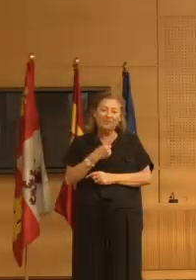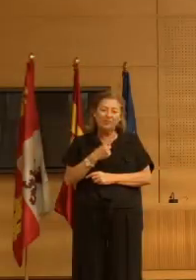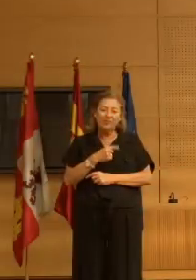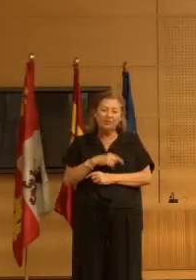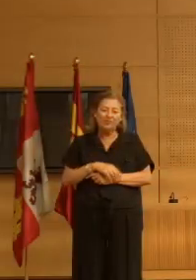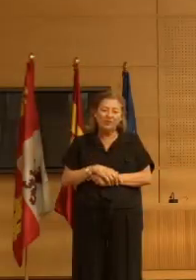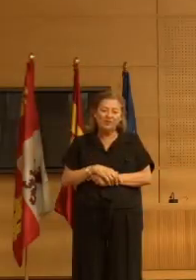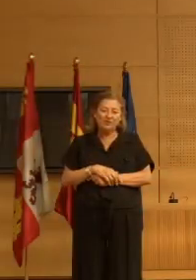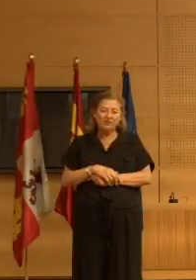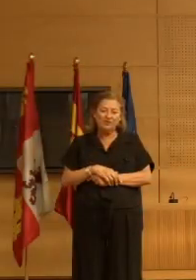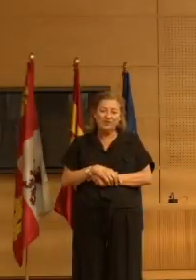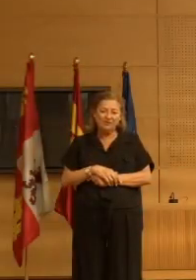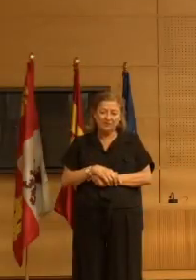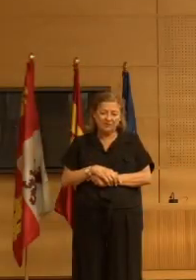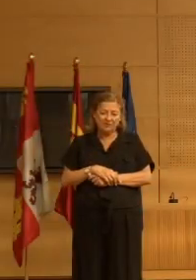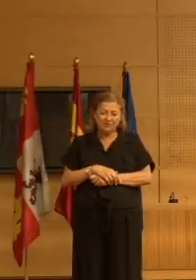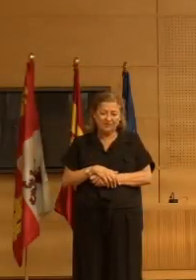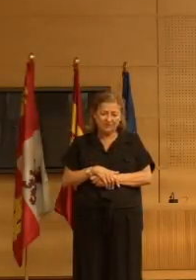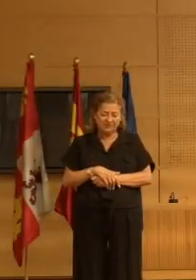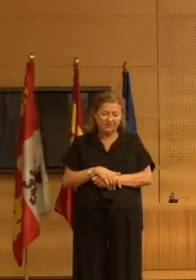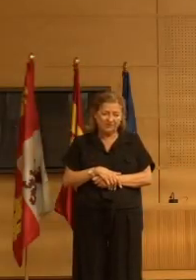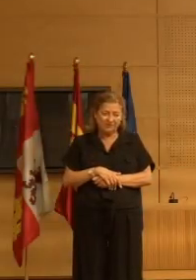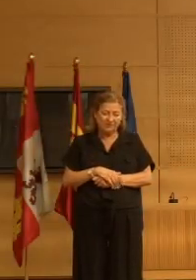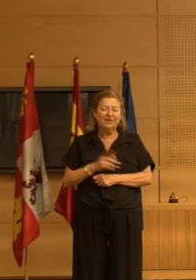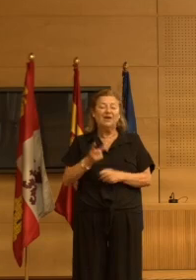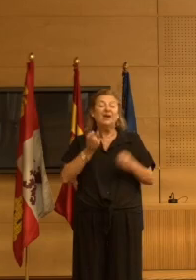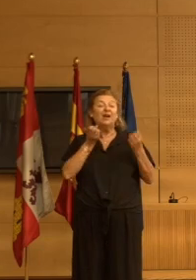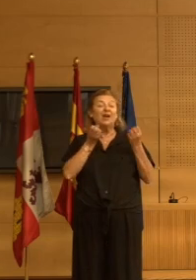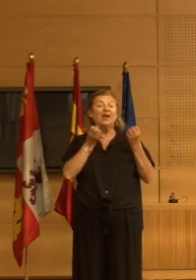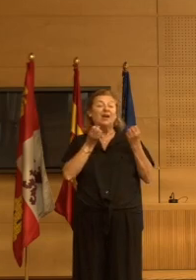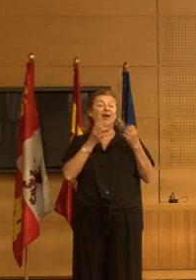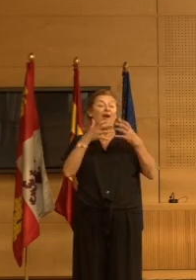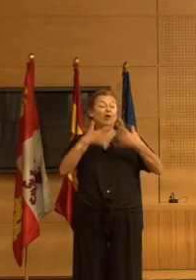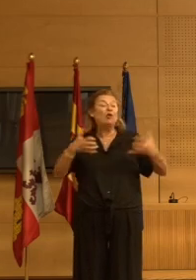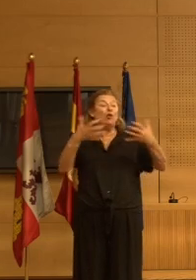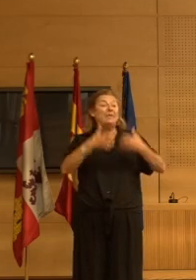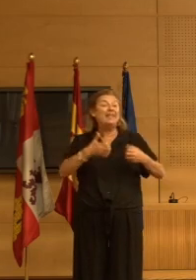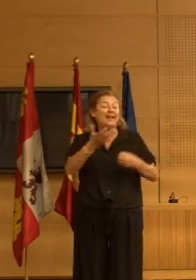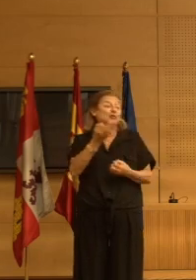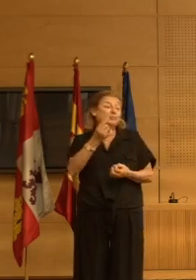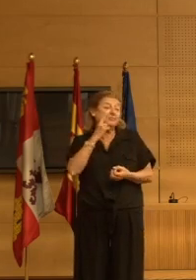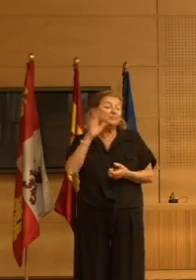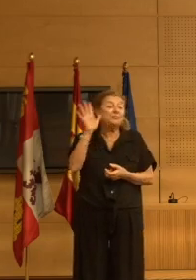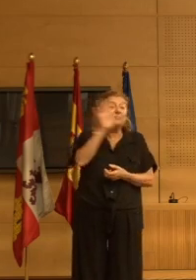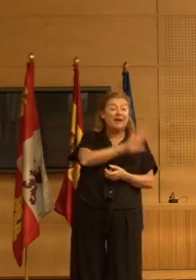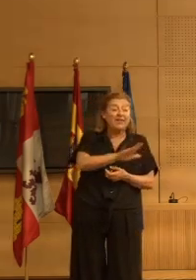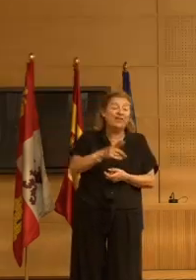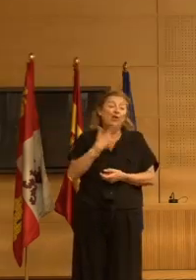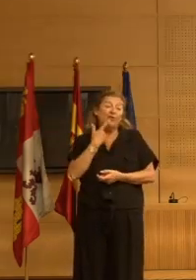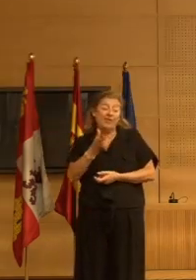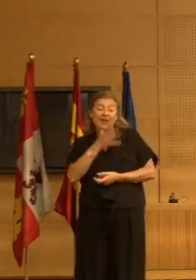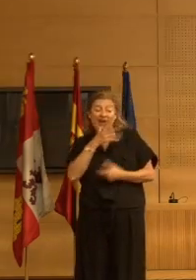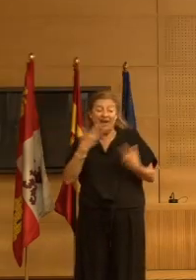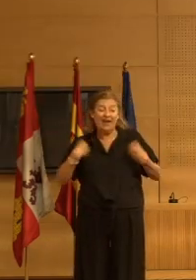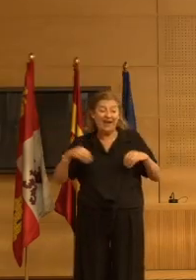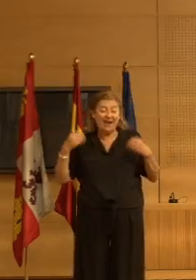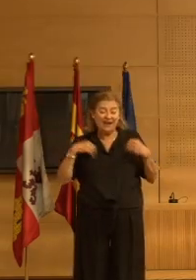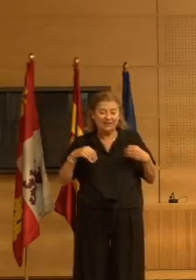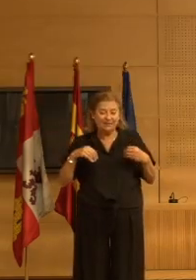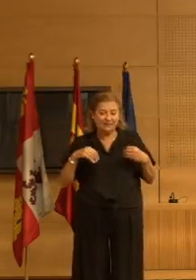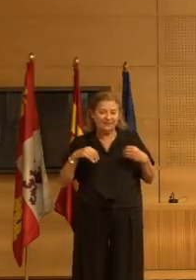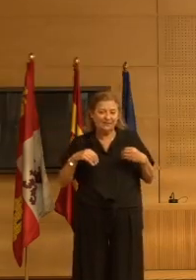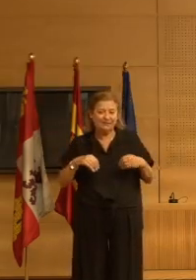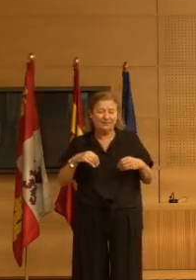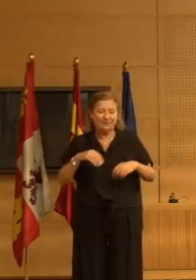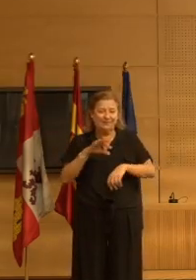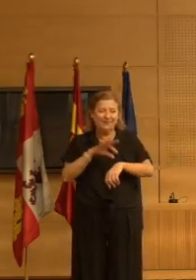bueno comentarios ¿os parece por ejemplo lo que acaba de comentar el doctor Nazarán